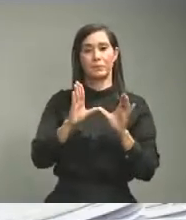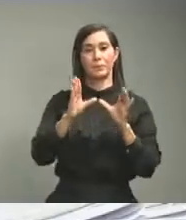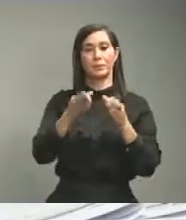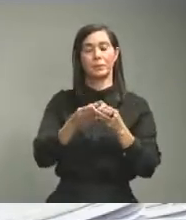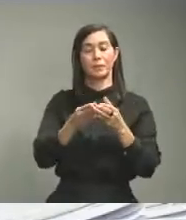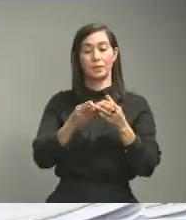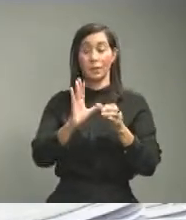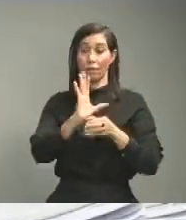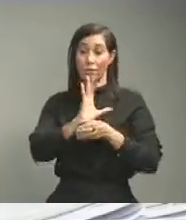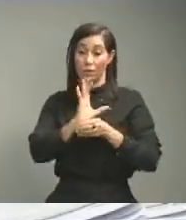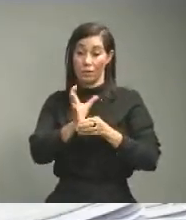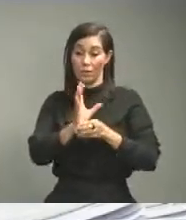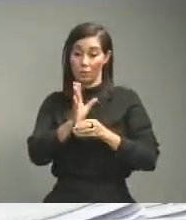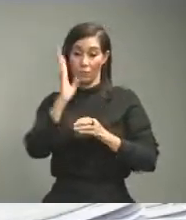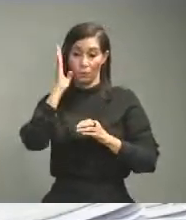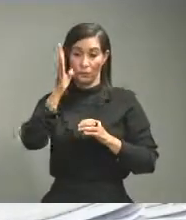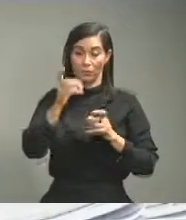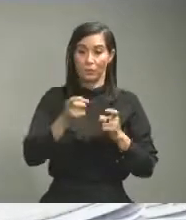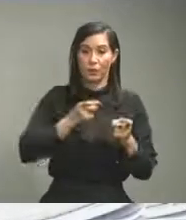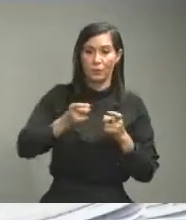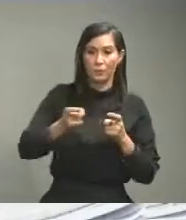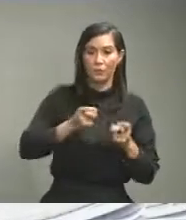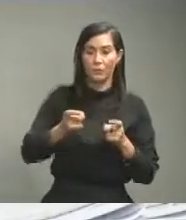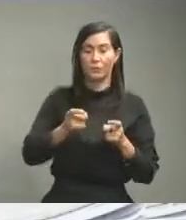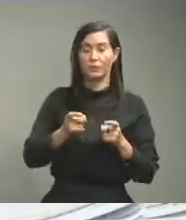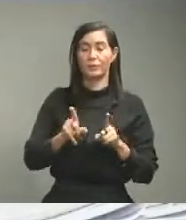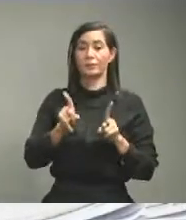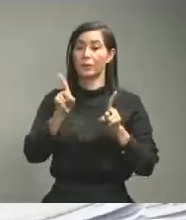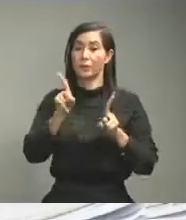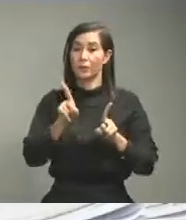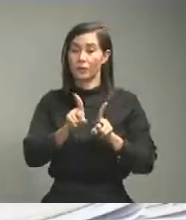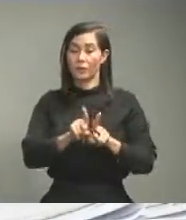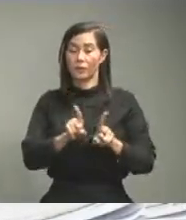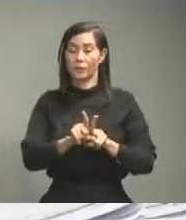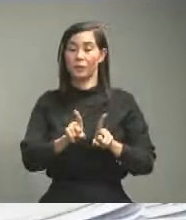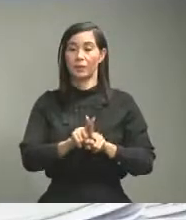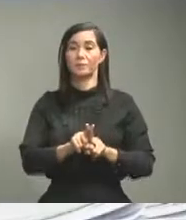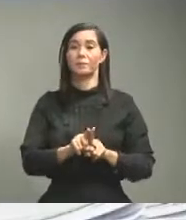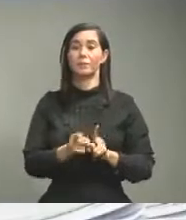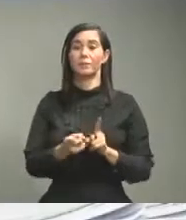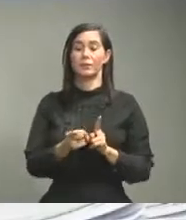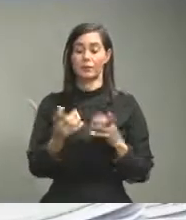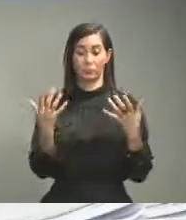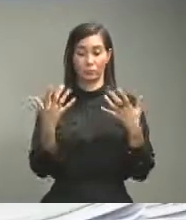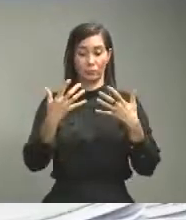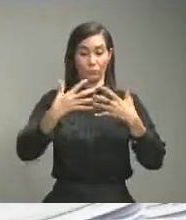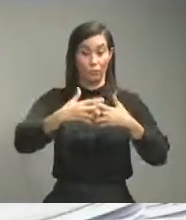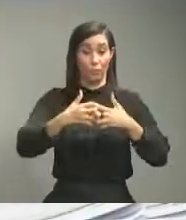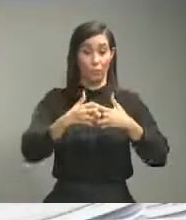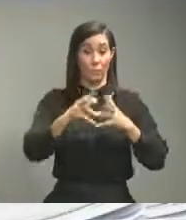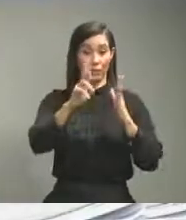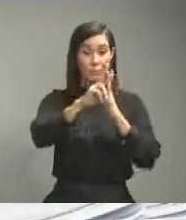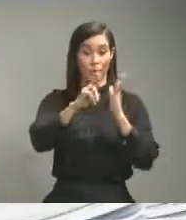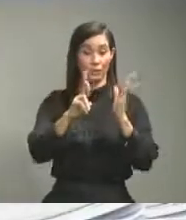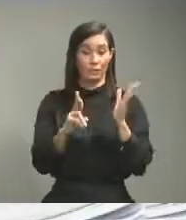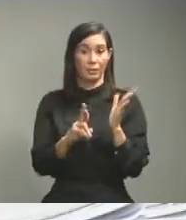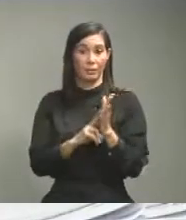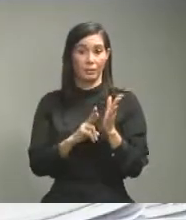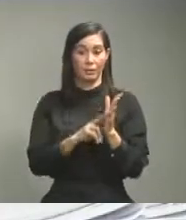virus en el país por otro lado con el conjunto de medidas que hemos tomado